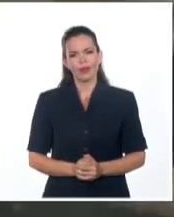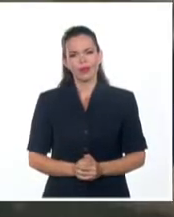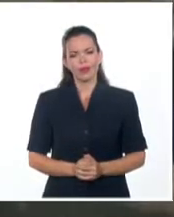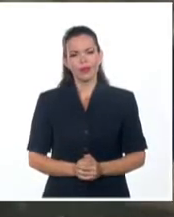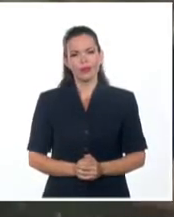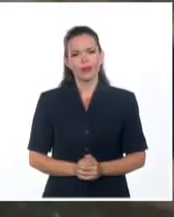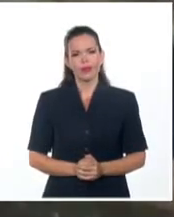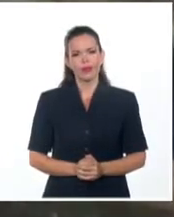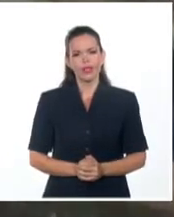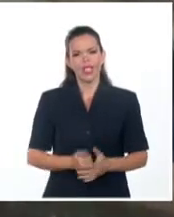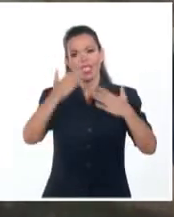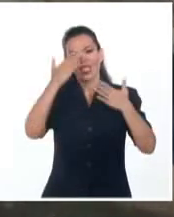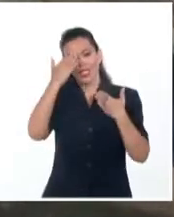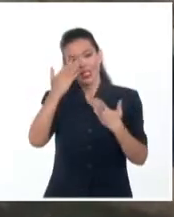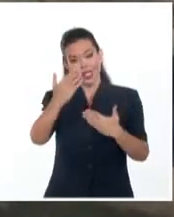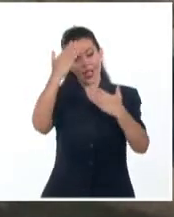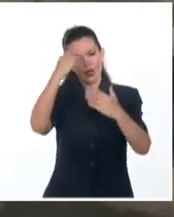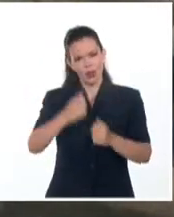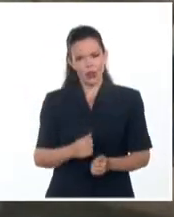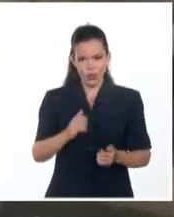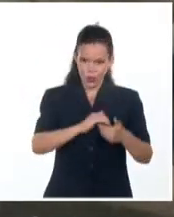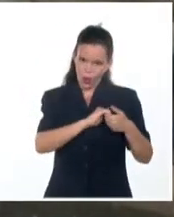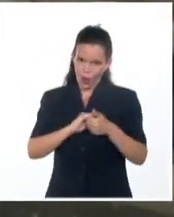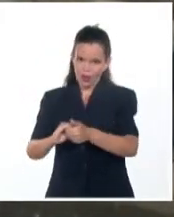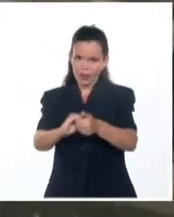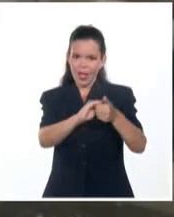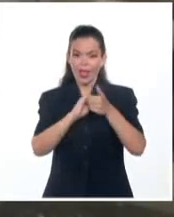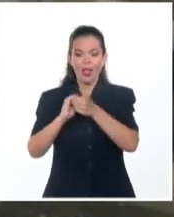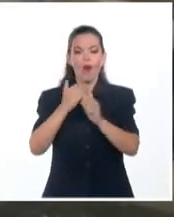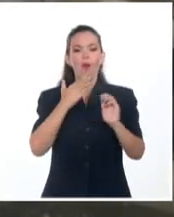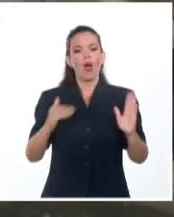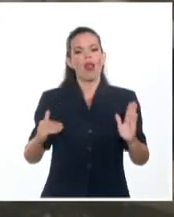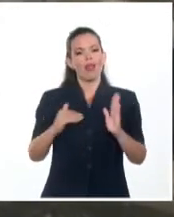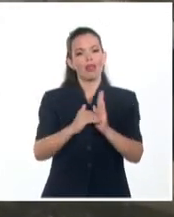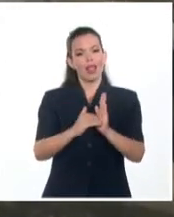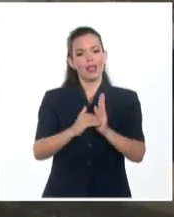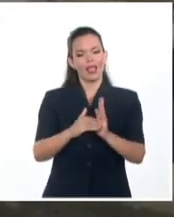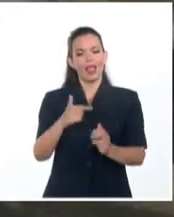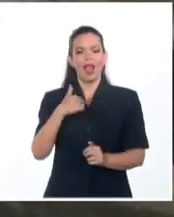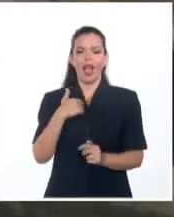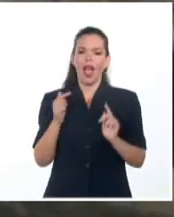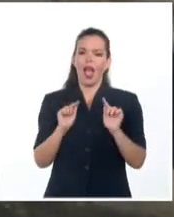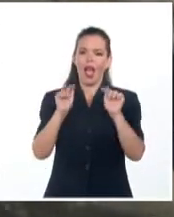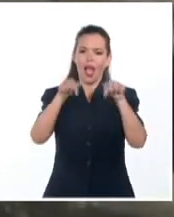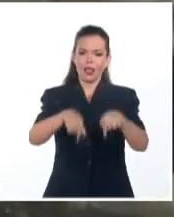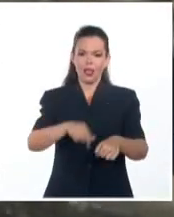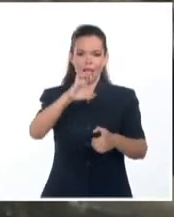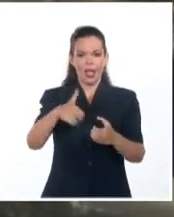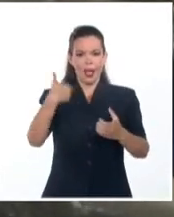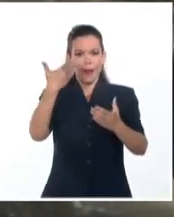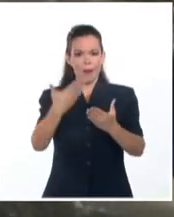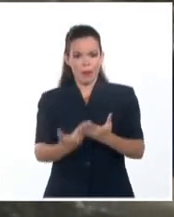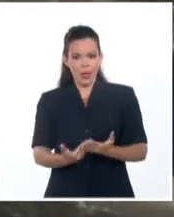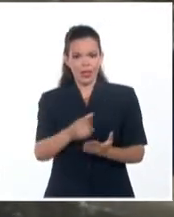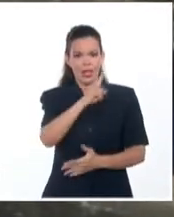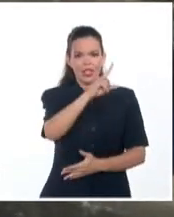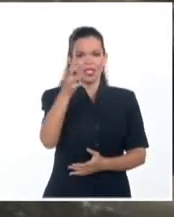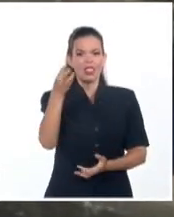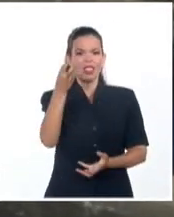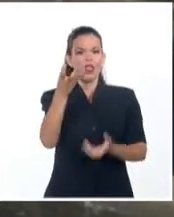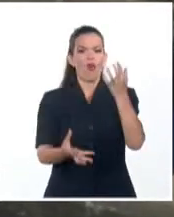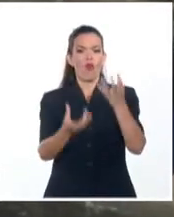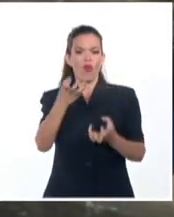Saludos compañeros. Buenas tardes. Efectivamente, estamos en la refinería Cienfuegos S.A.